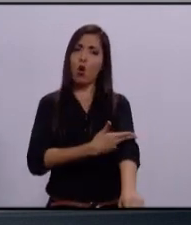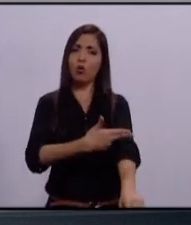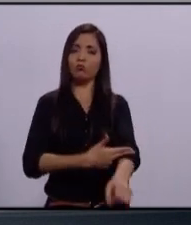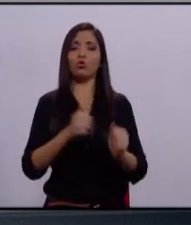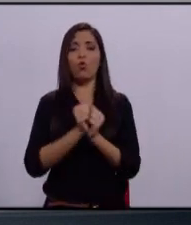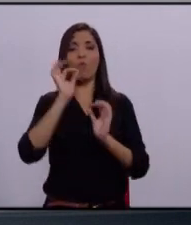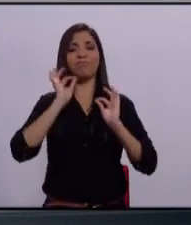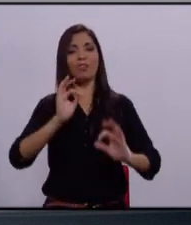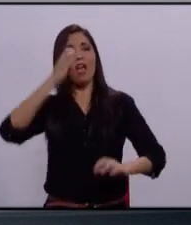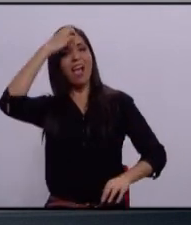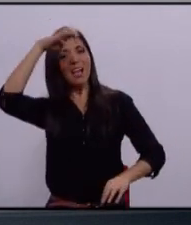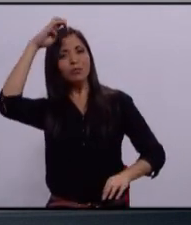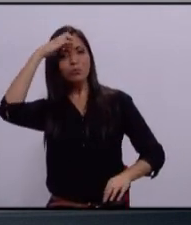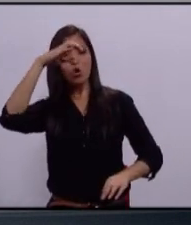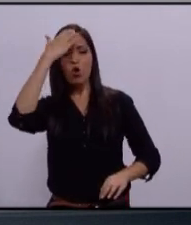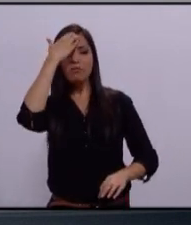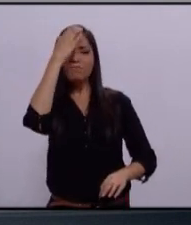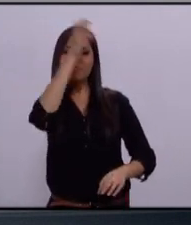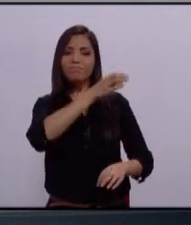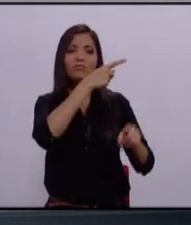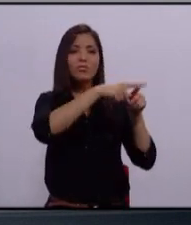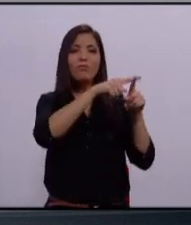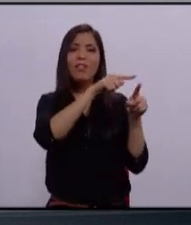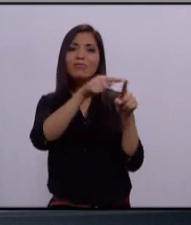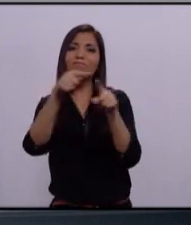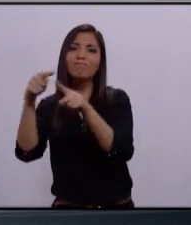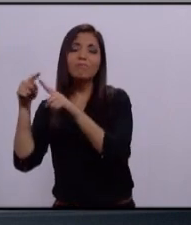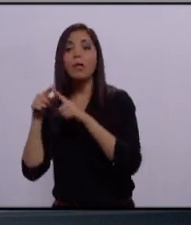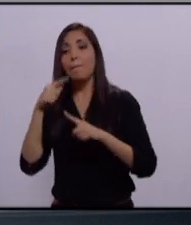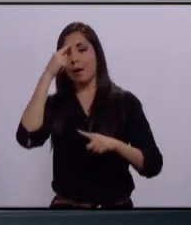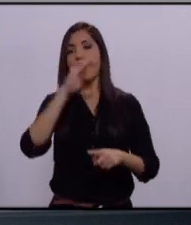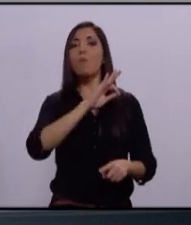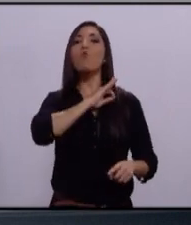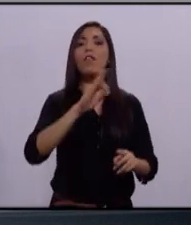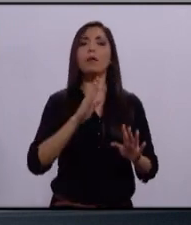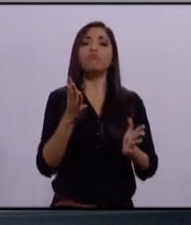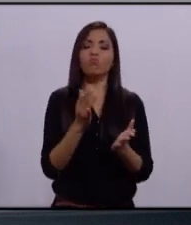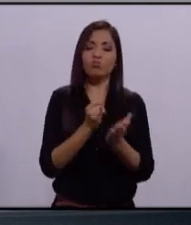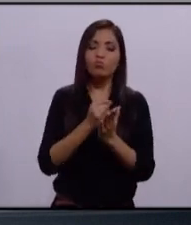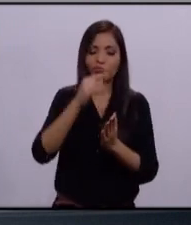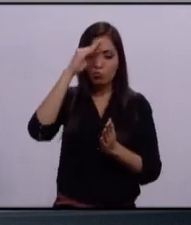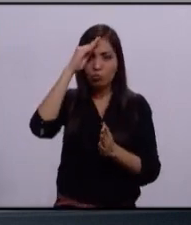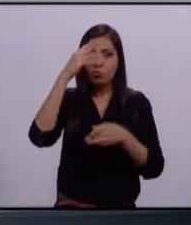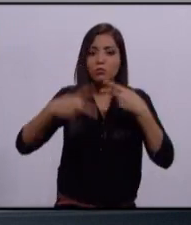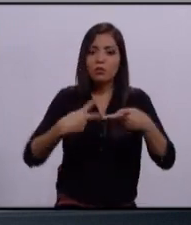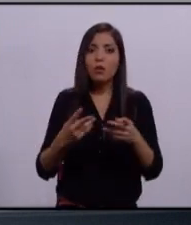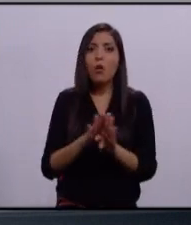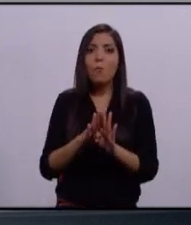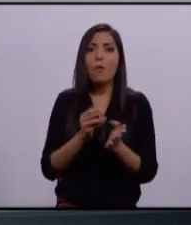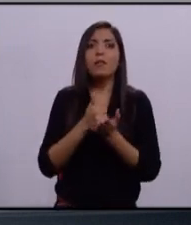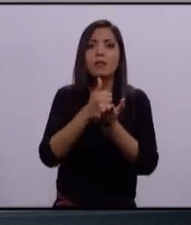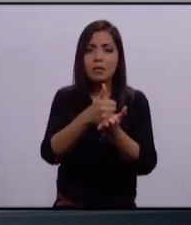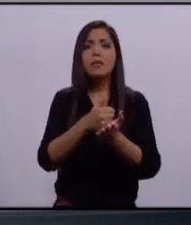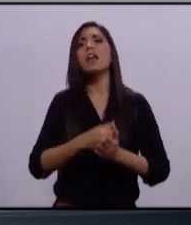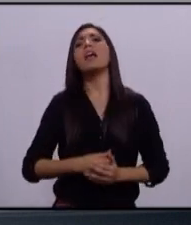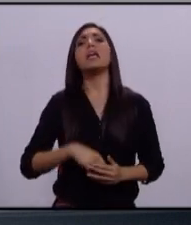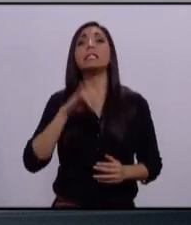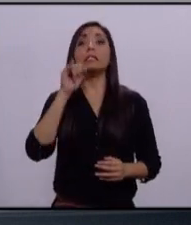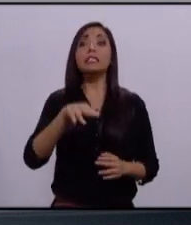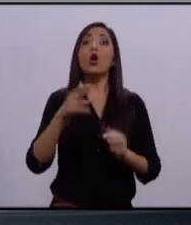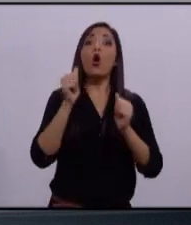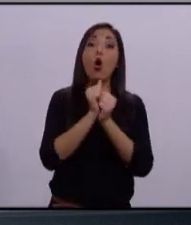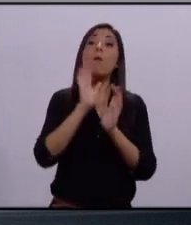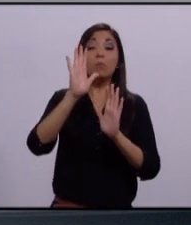experiencia, conocimiento técnico y valor para tomar las decisiones. Además, sin compromisos con los partidos